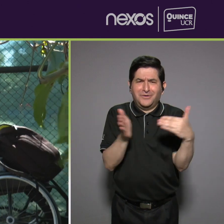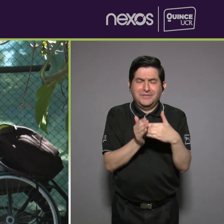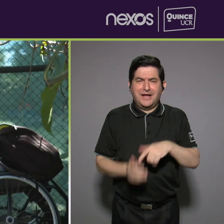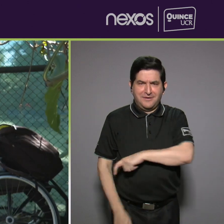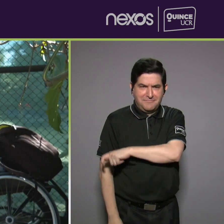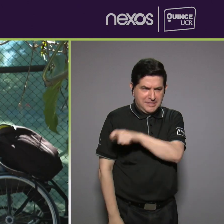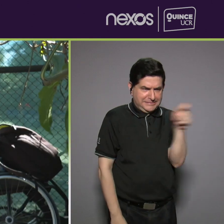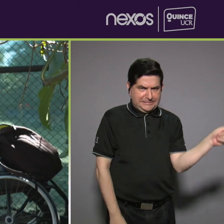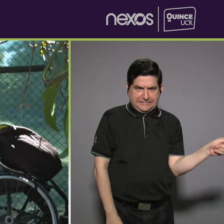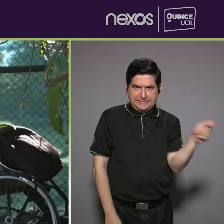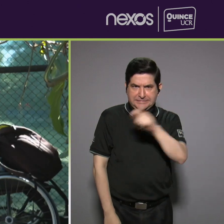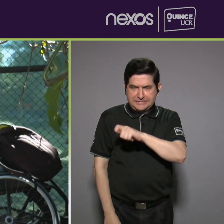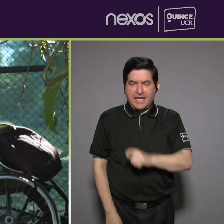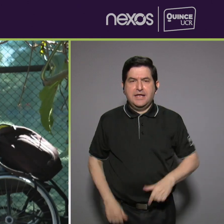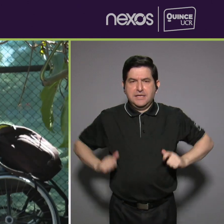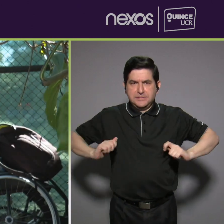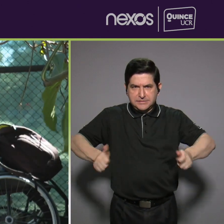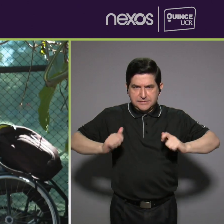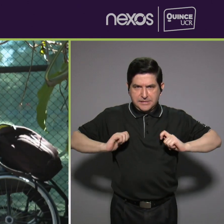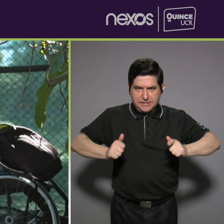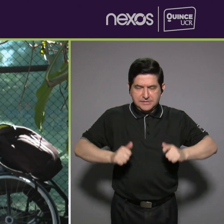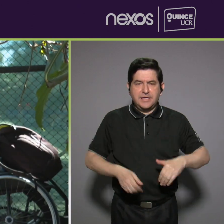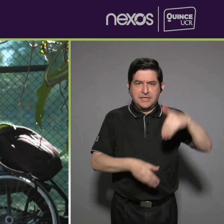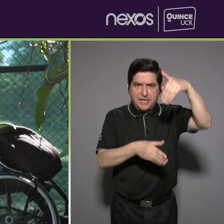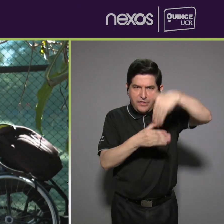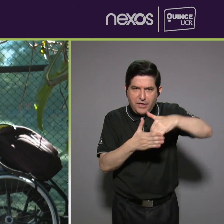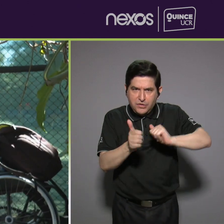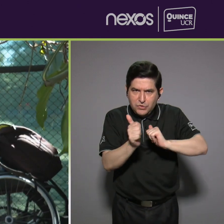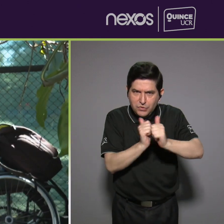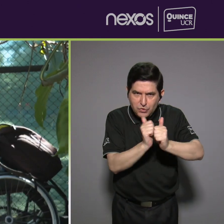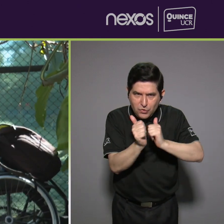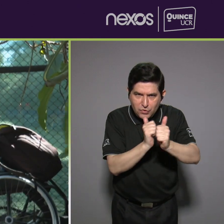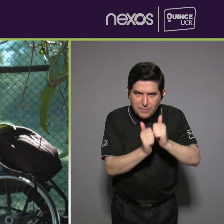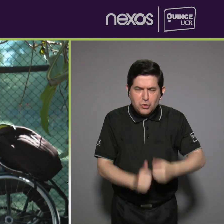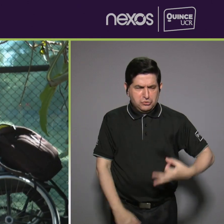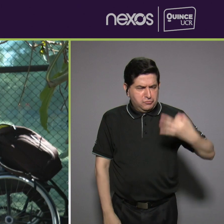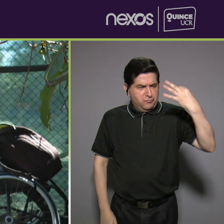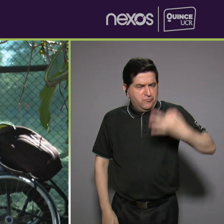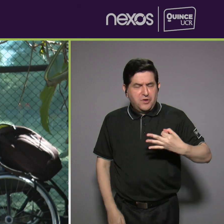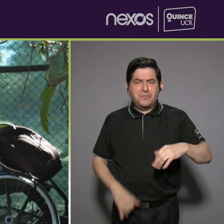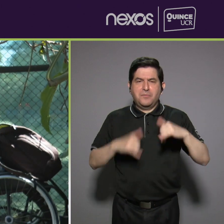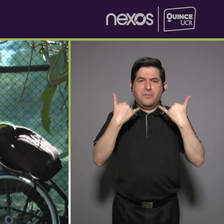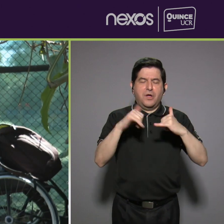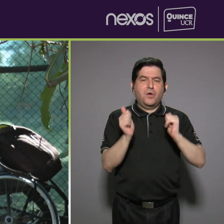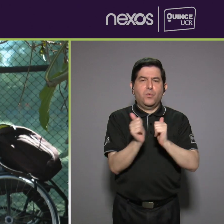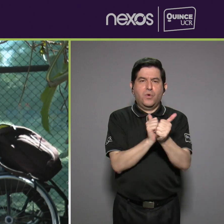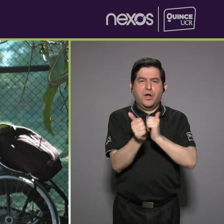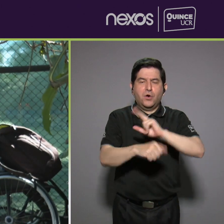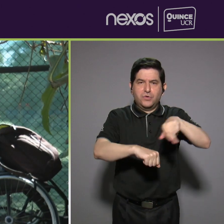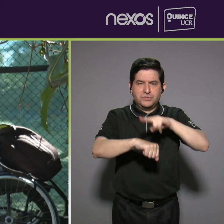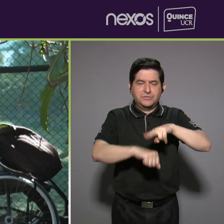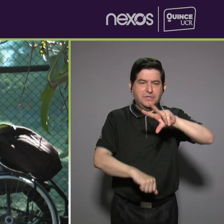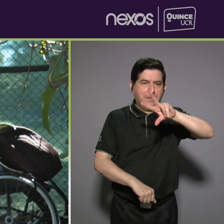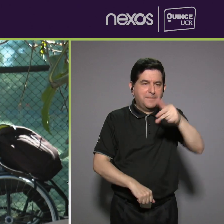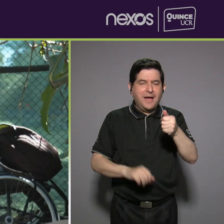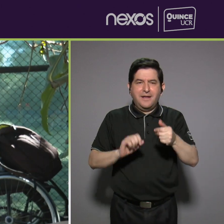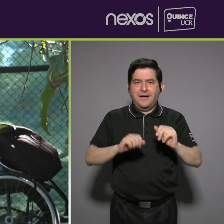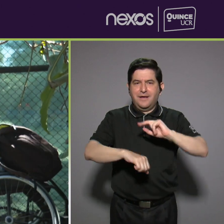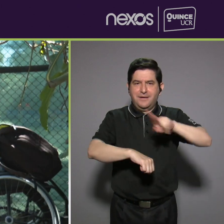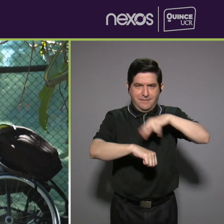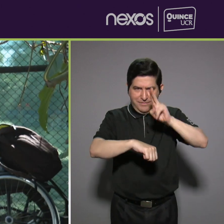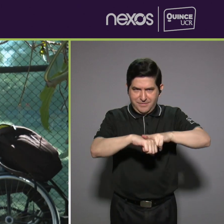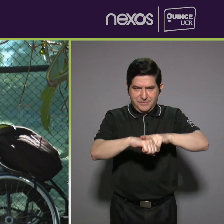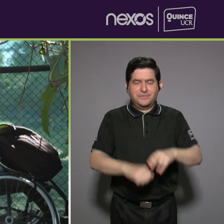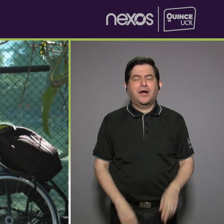tenis sea, el tenis en silla de ruedas, hacer los deportes, que estén tan sólidos en estos Juegos Deportivos Nacionales y Paranacionales.